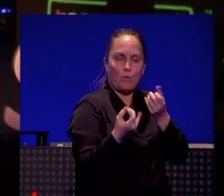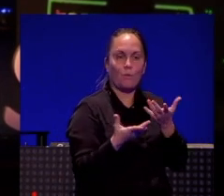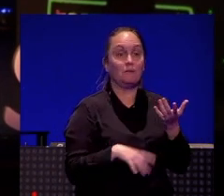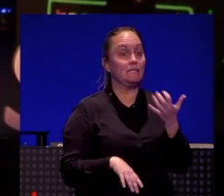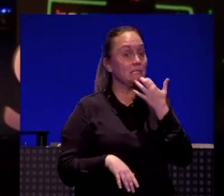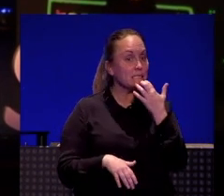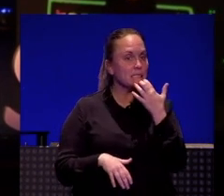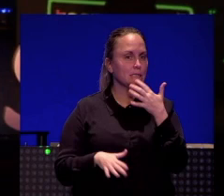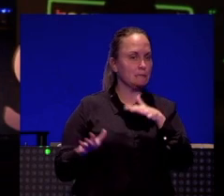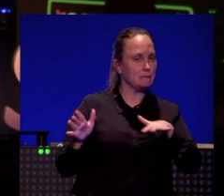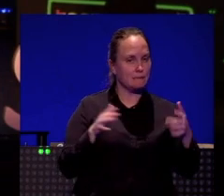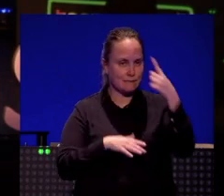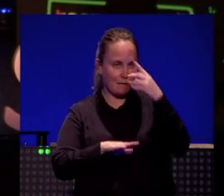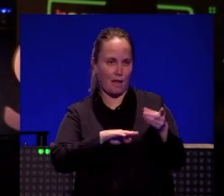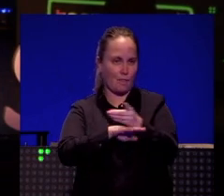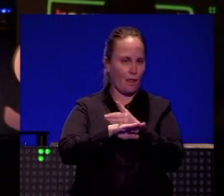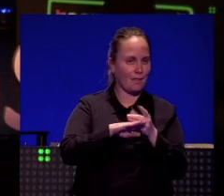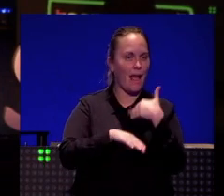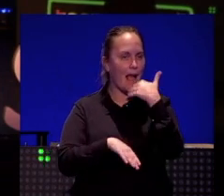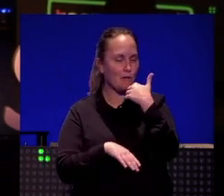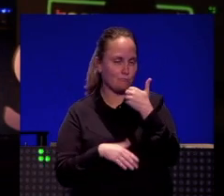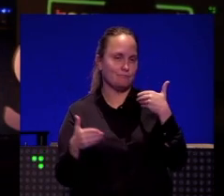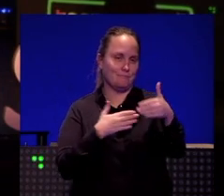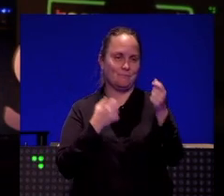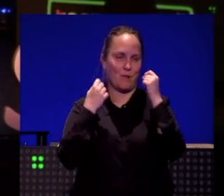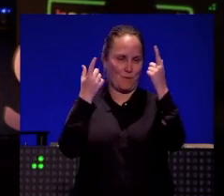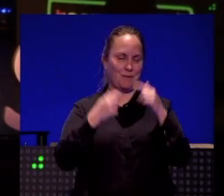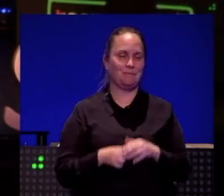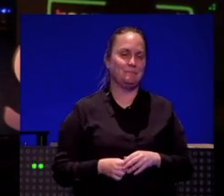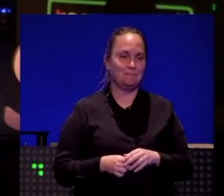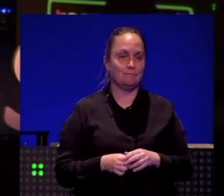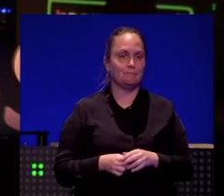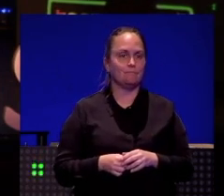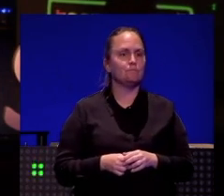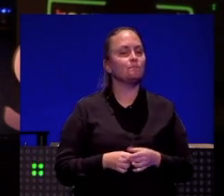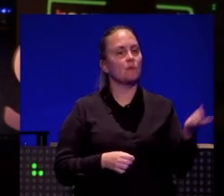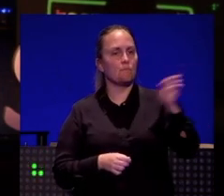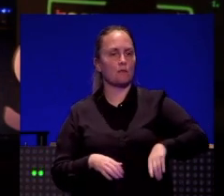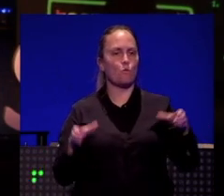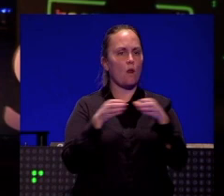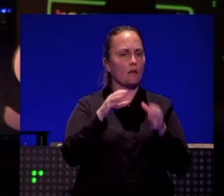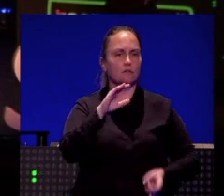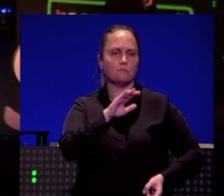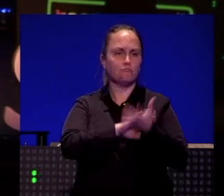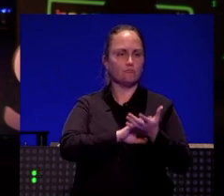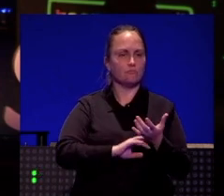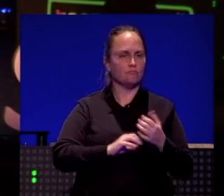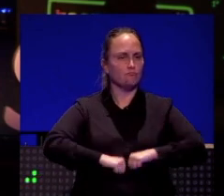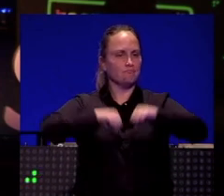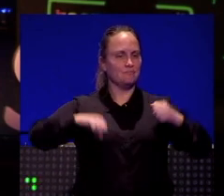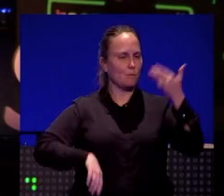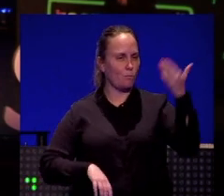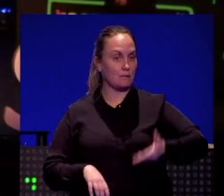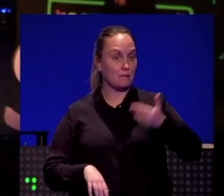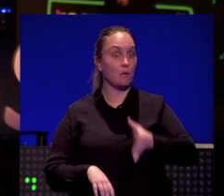en el entorno digital, pues lo iréis viendo próximamente. Crear comunidad, que es muy importante, de ahí el gran dato